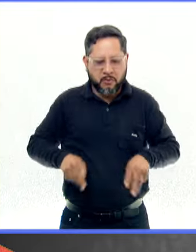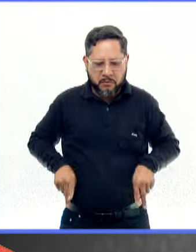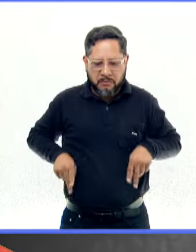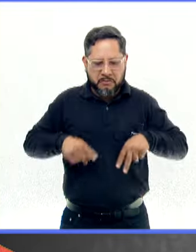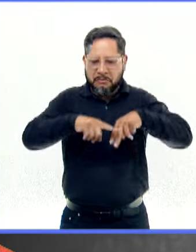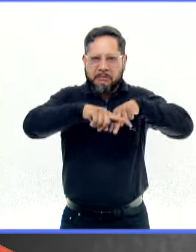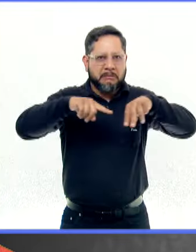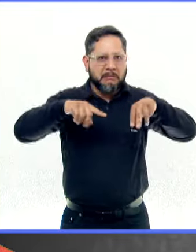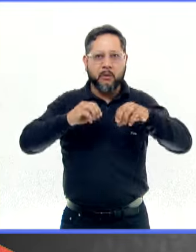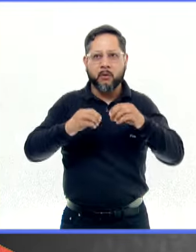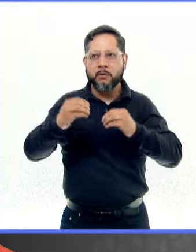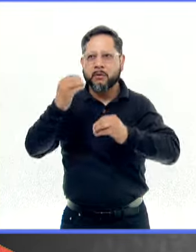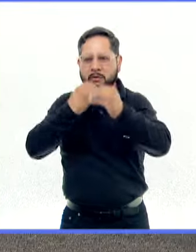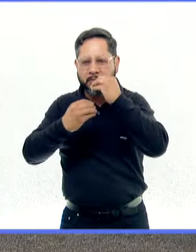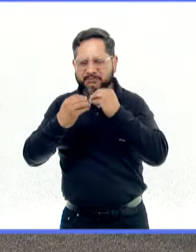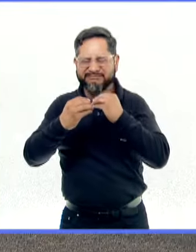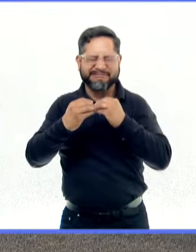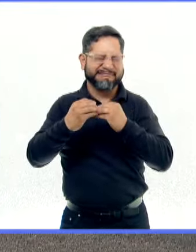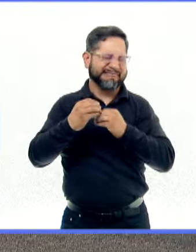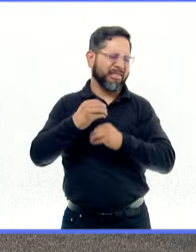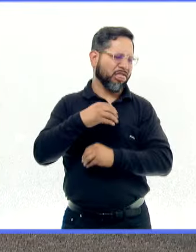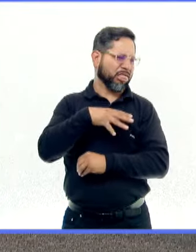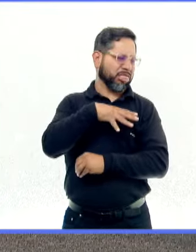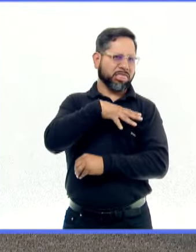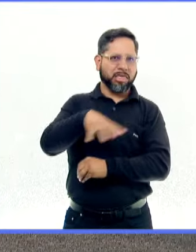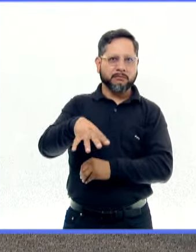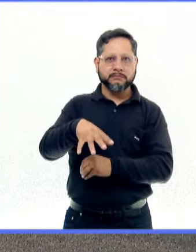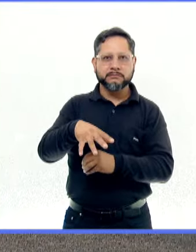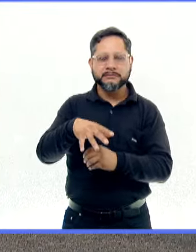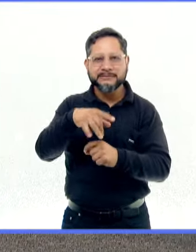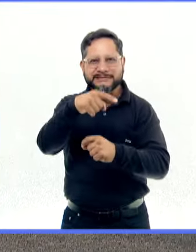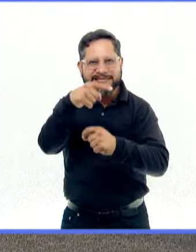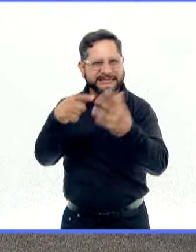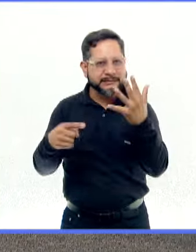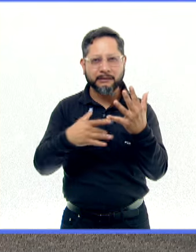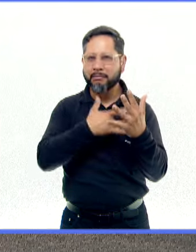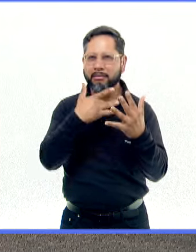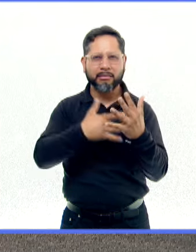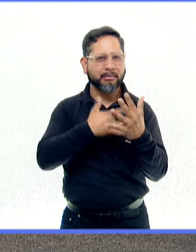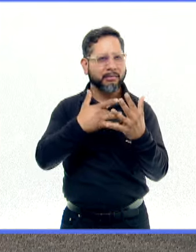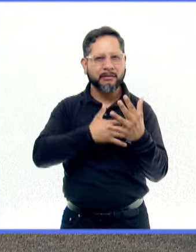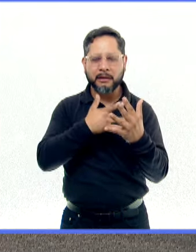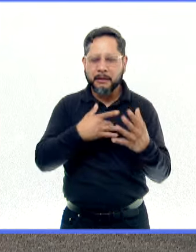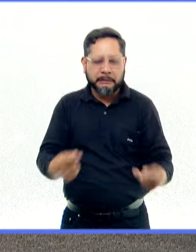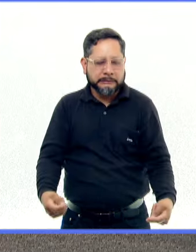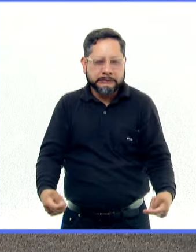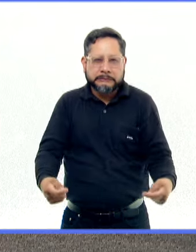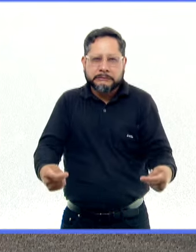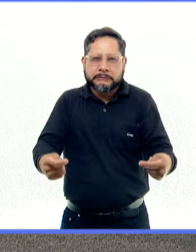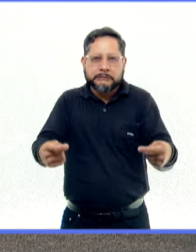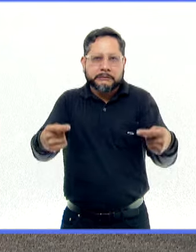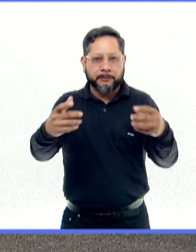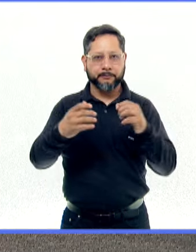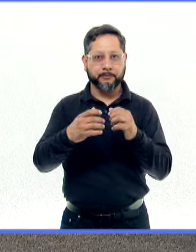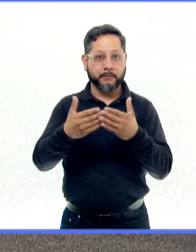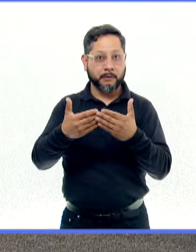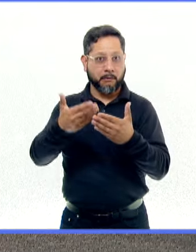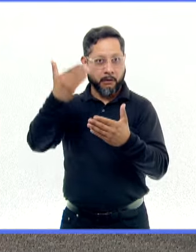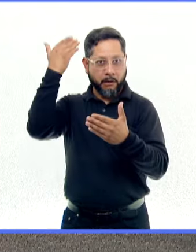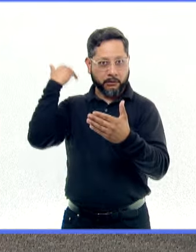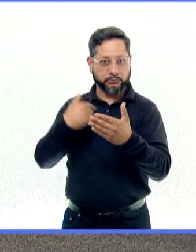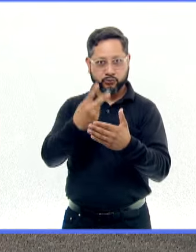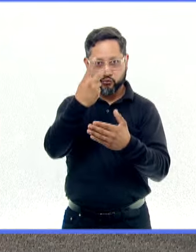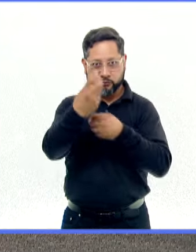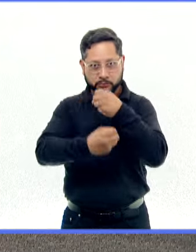tipos de comida. Entonces, podemos encontrar síntomas desde muy tempranito en el desarrollo. Hay síntomas desde antes de los dos